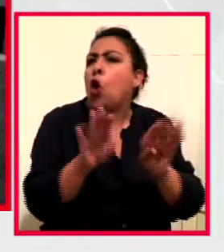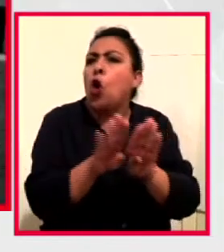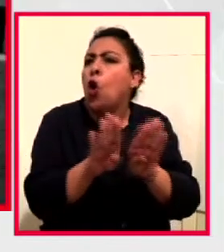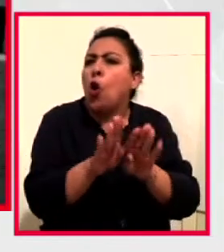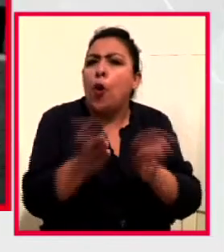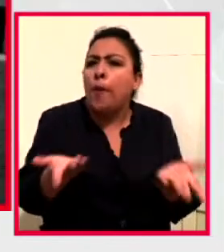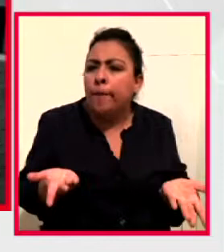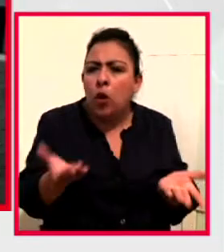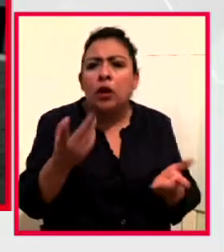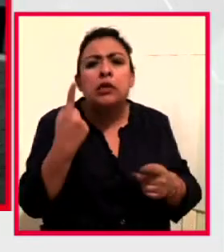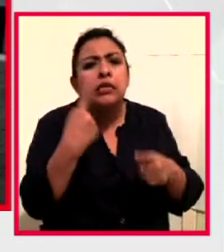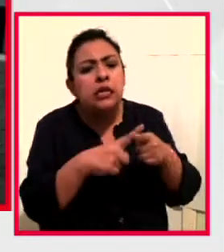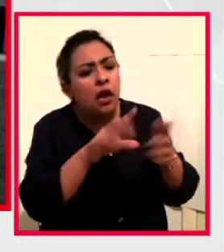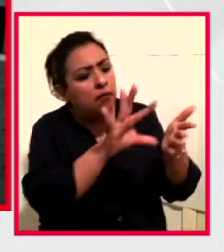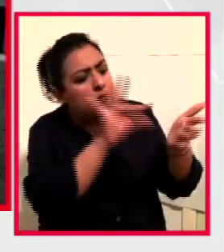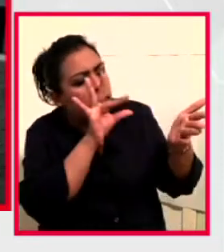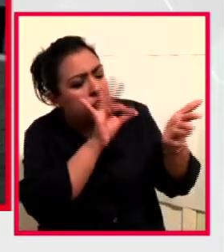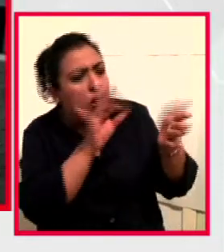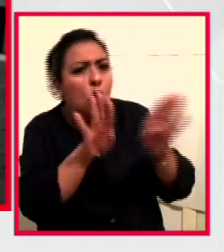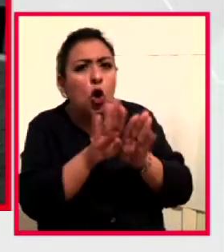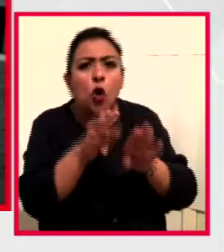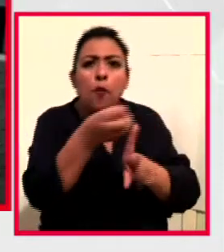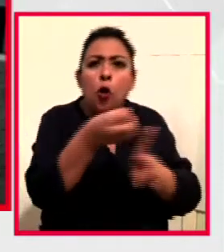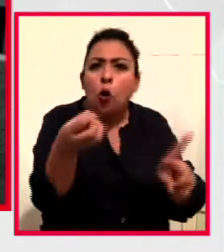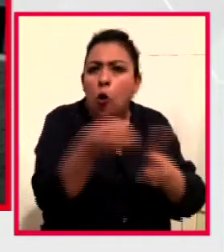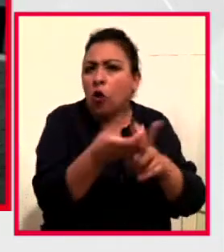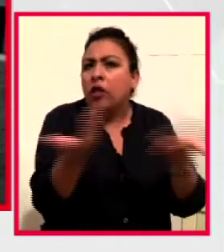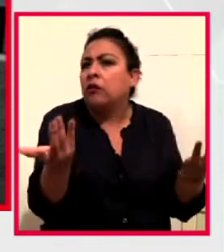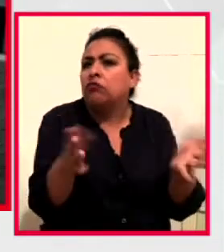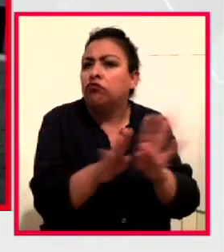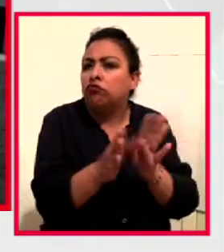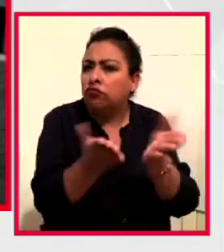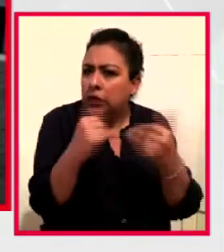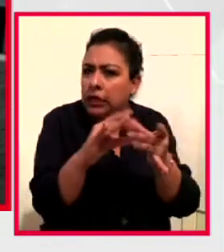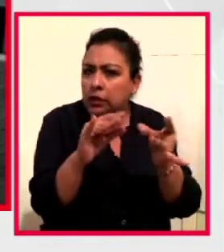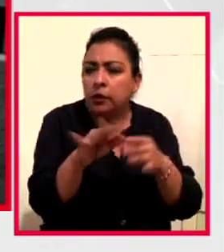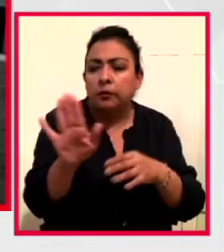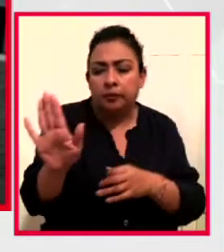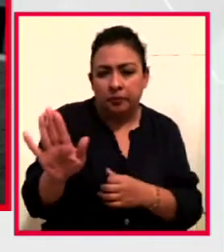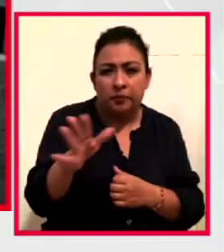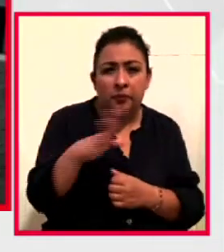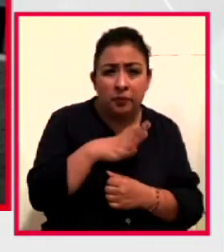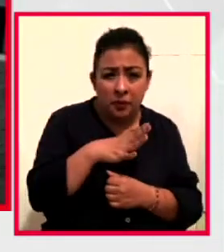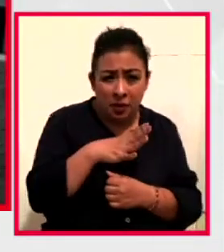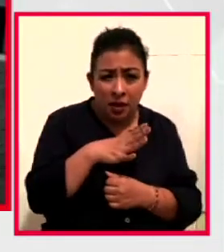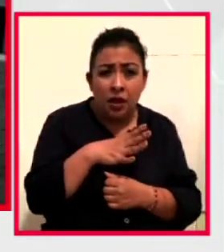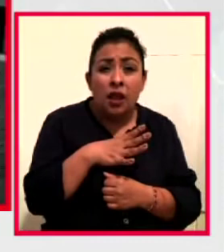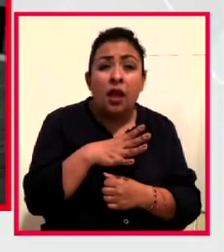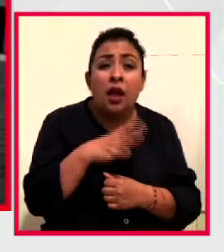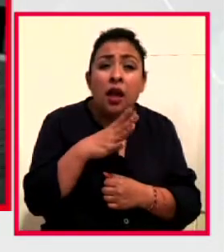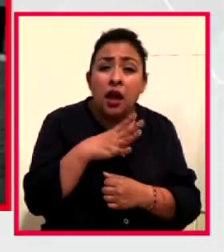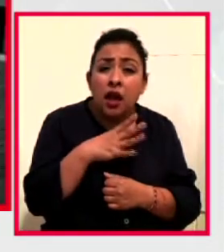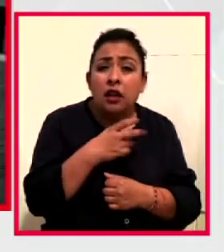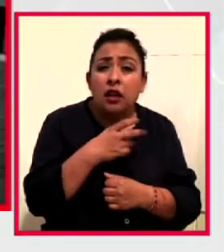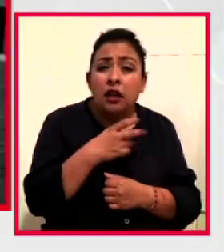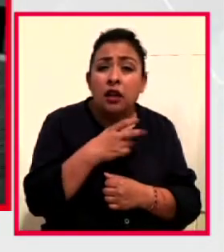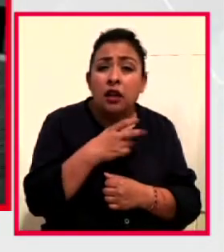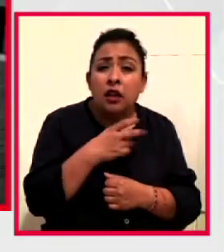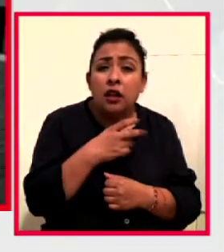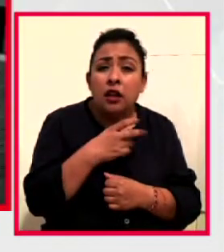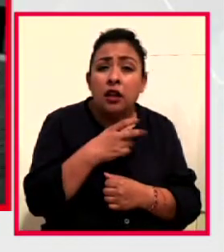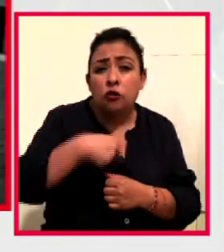¿Quién elige el repertorio? ¿Cómo se organizan para lo mismo? Pues la gente elige el repertorio, nosotros hacemos videos y